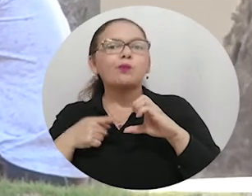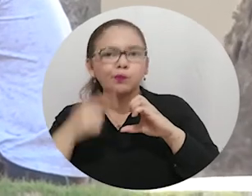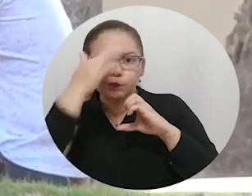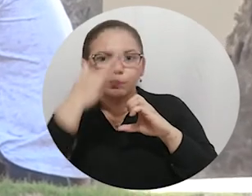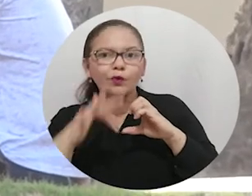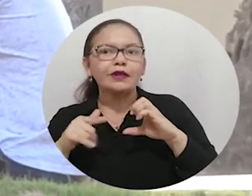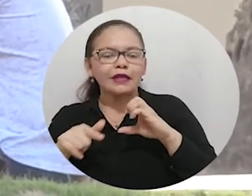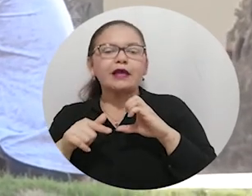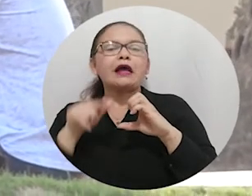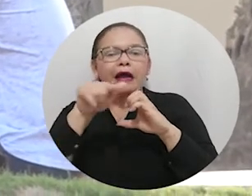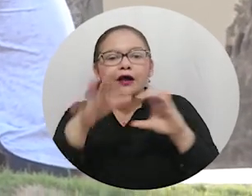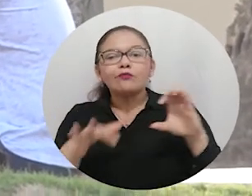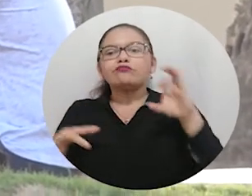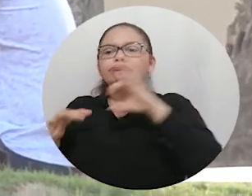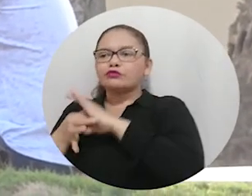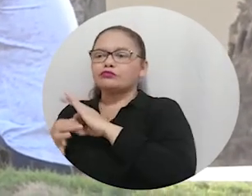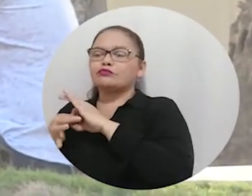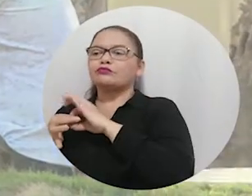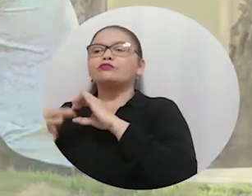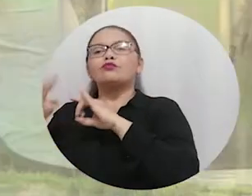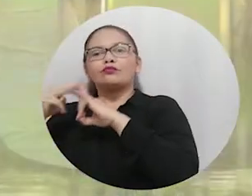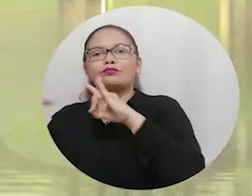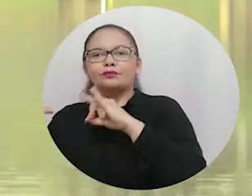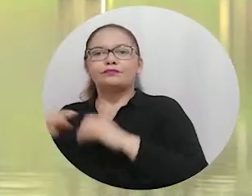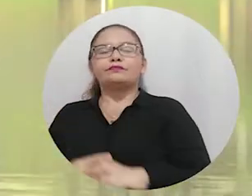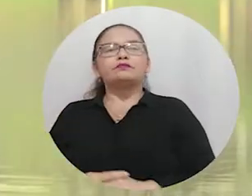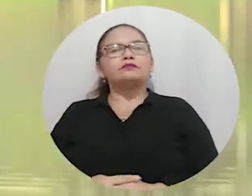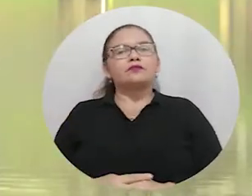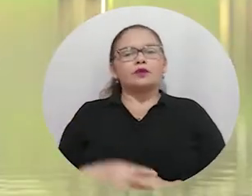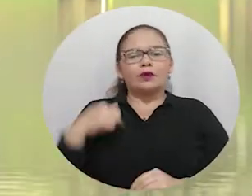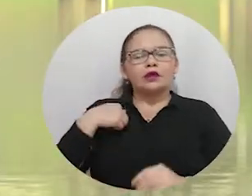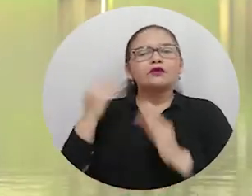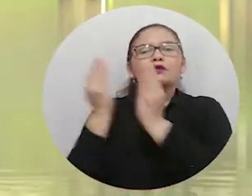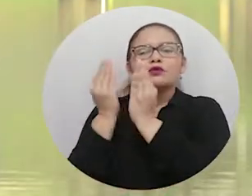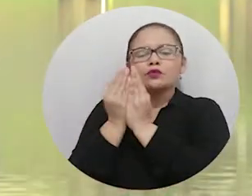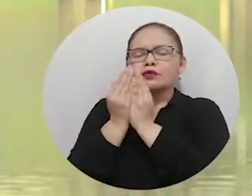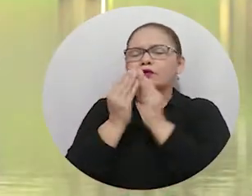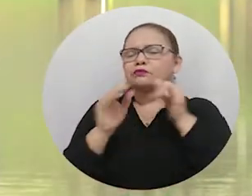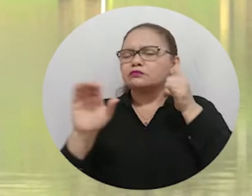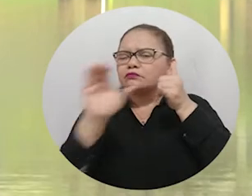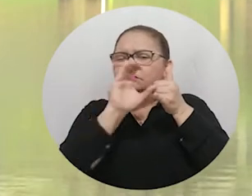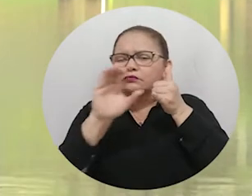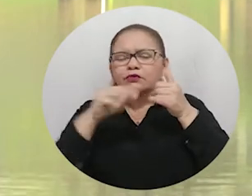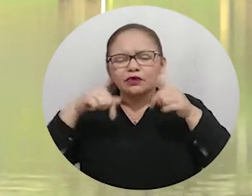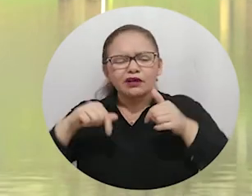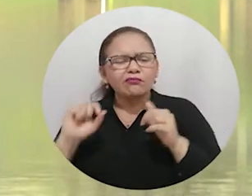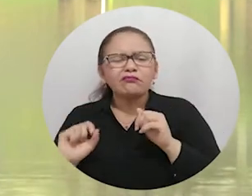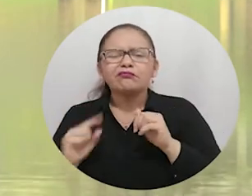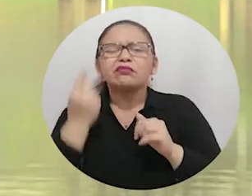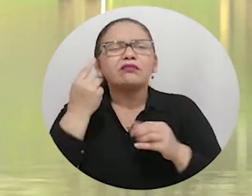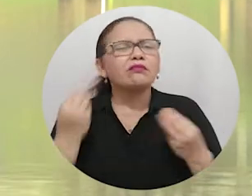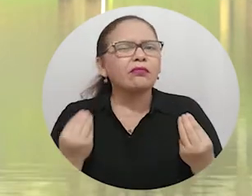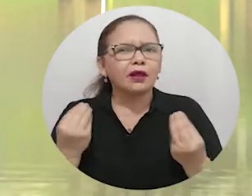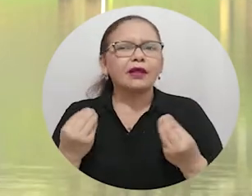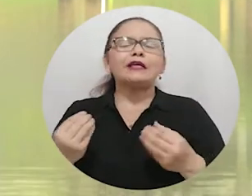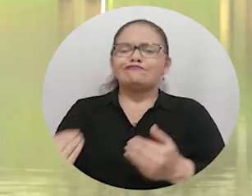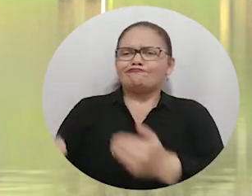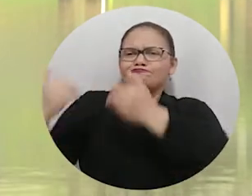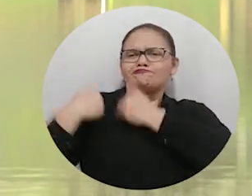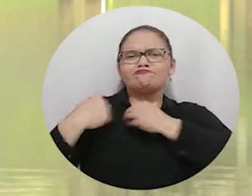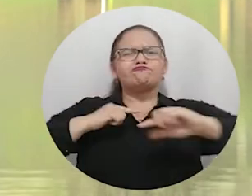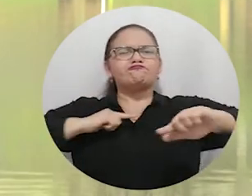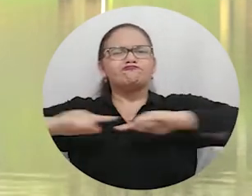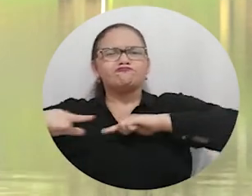Santa Marta que hacen parte de la Universidad del Magdalena. La Asociación de Estudiantes de Ingeniería de Sistemas nace con la finalidad y el objetivo de